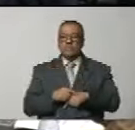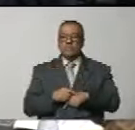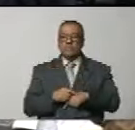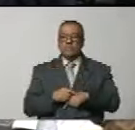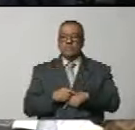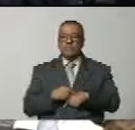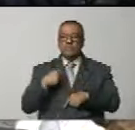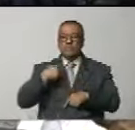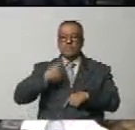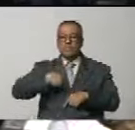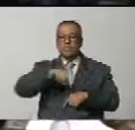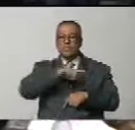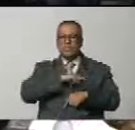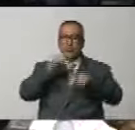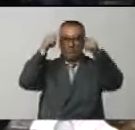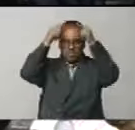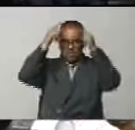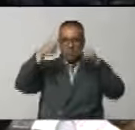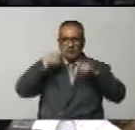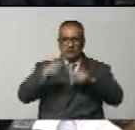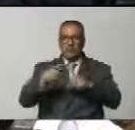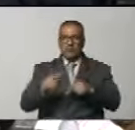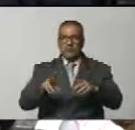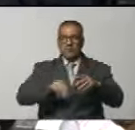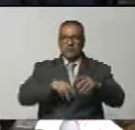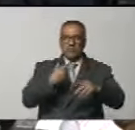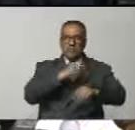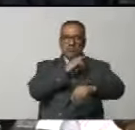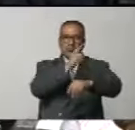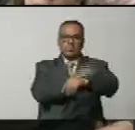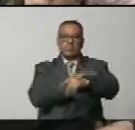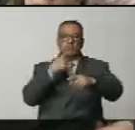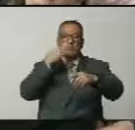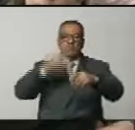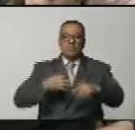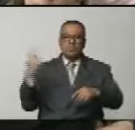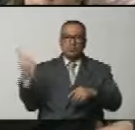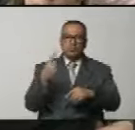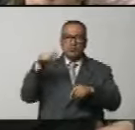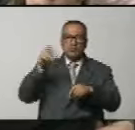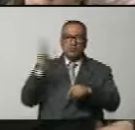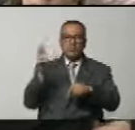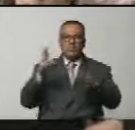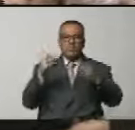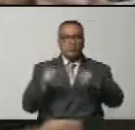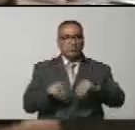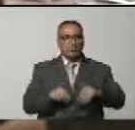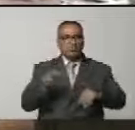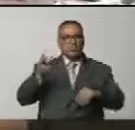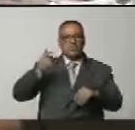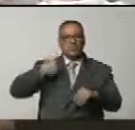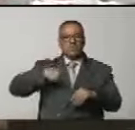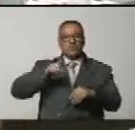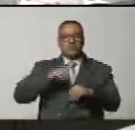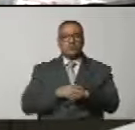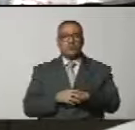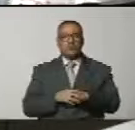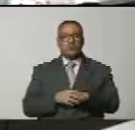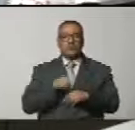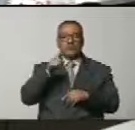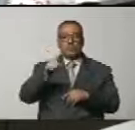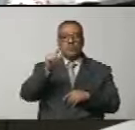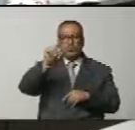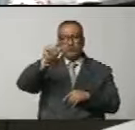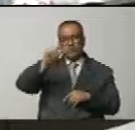se lo dijo nuestro comandante Chávez, como así Uribe no tuvo la fuerza para meterse en Venezuela, mucho menos la va a tener su